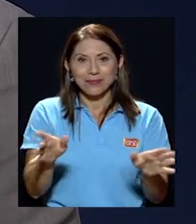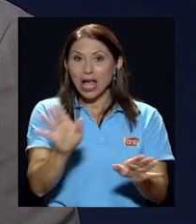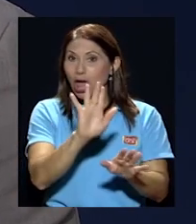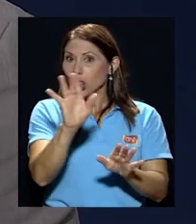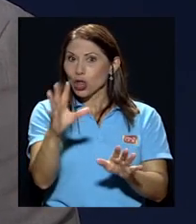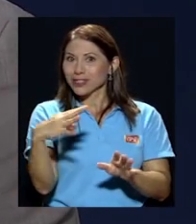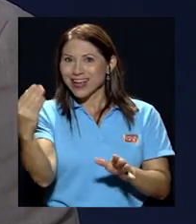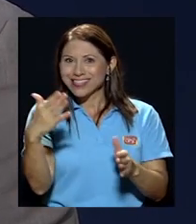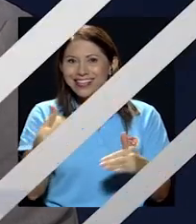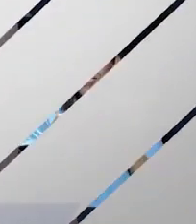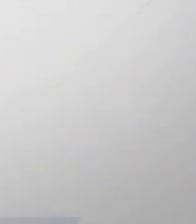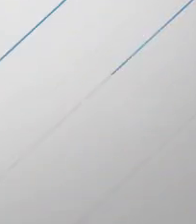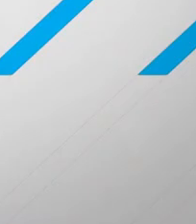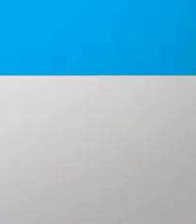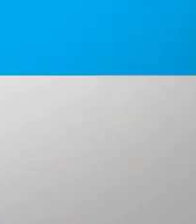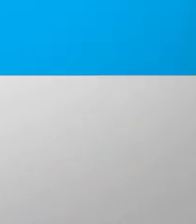ya casi regresamos